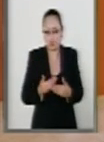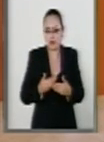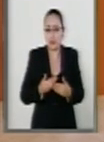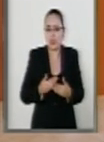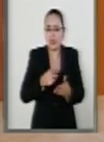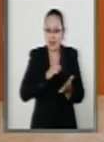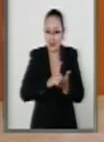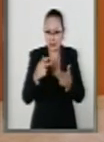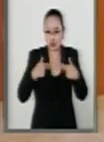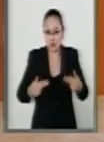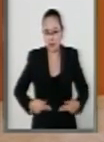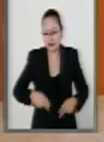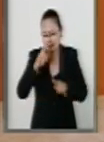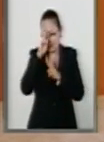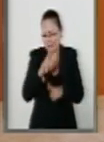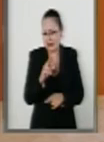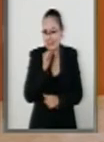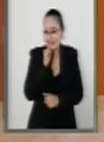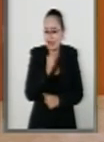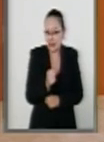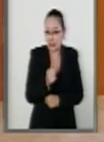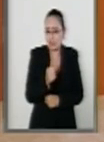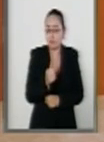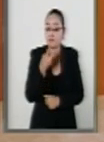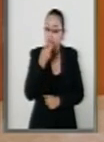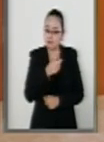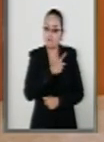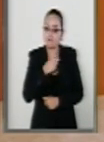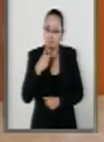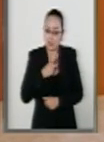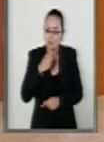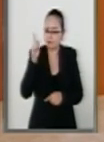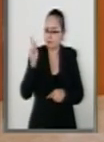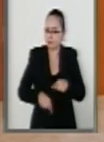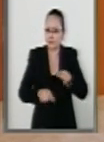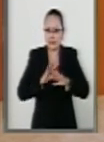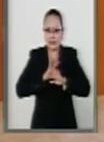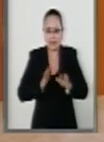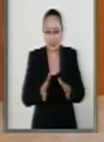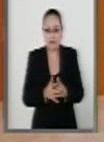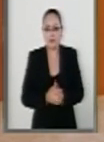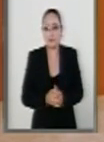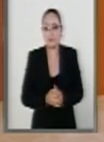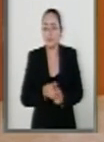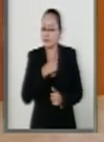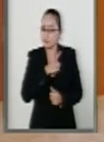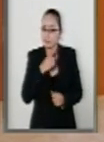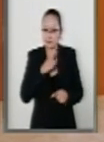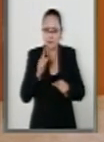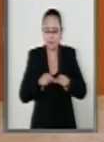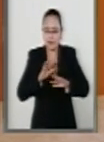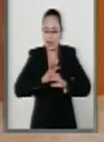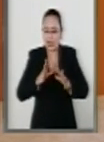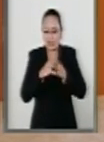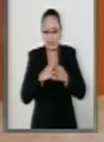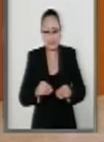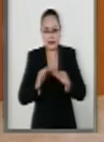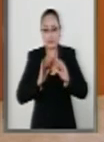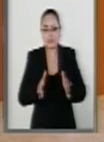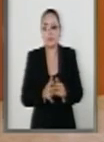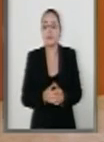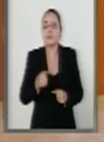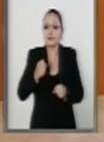a los derechos humanos que debemos desterrar que debemos erradicar torturar